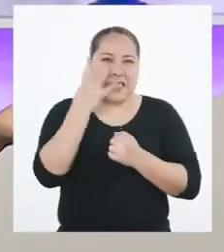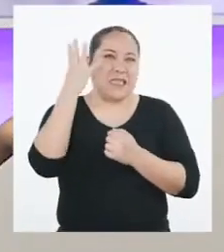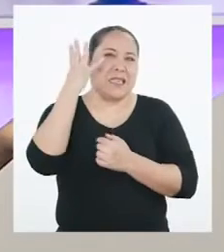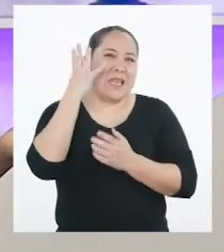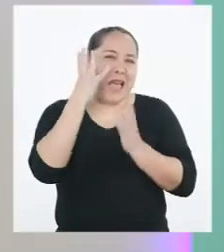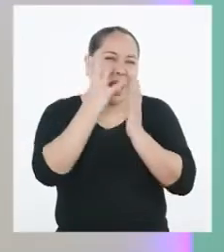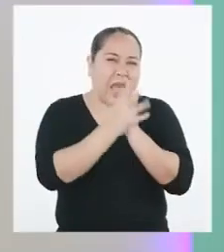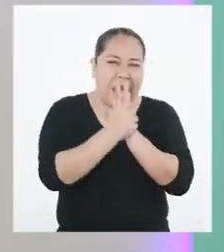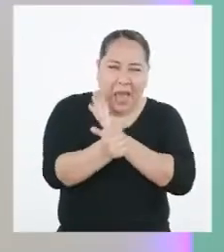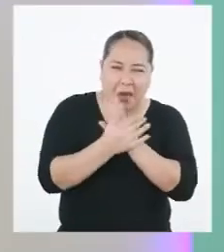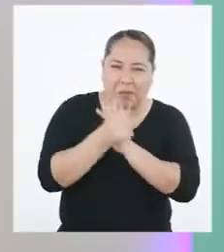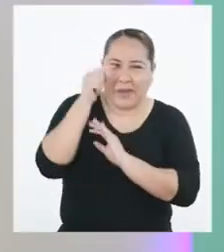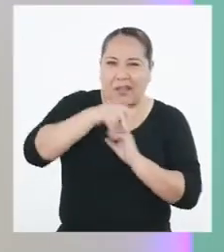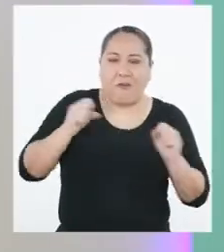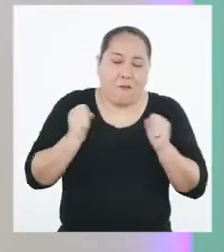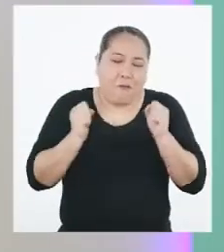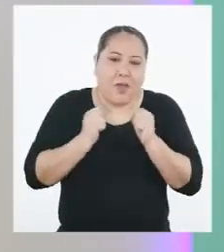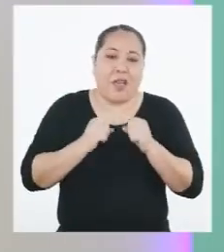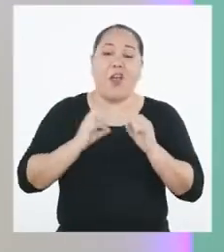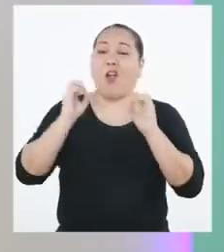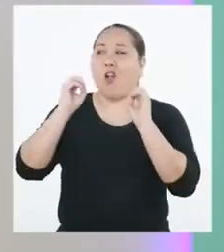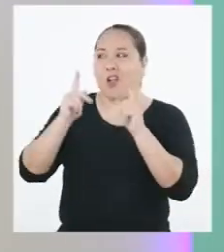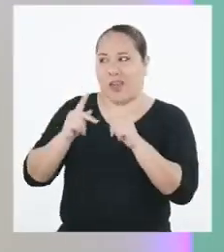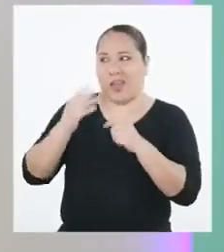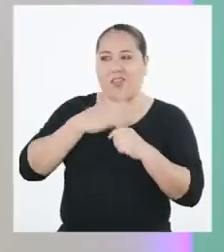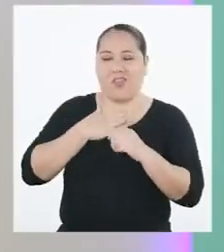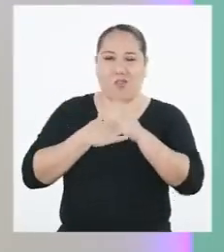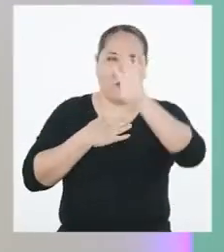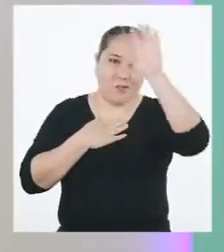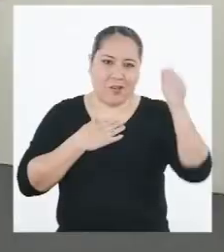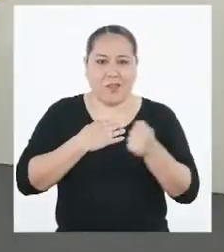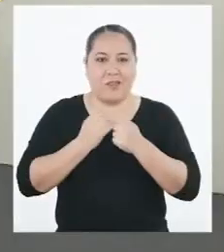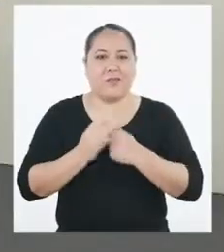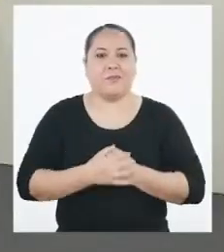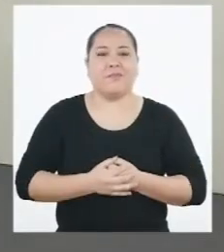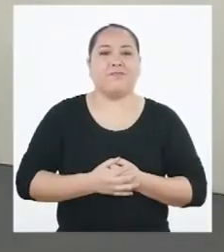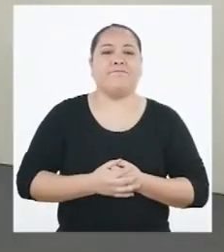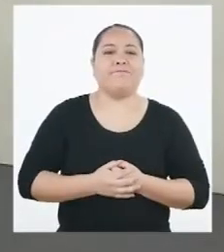sobre el friaje. Muy bien. Ahora me toca a mí girar la ruleta.